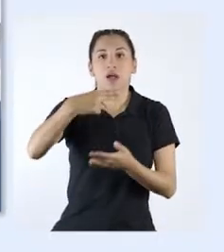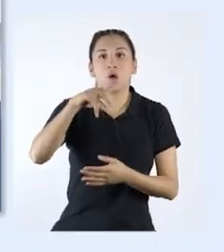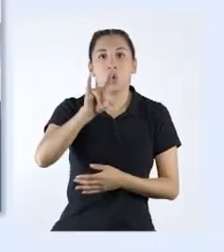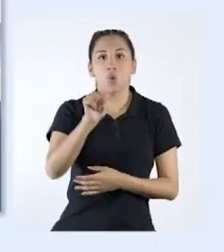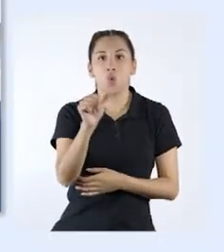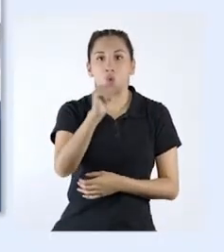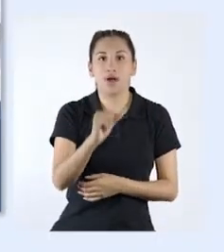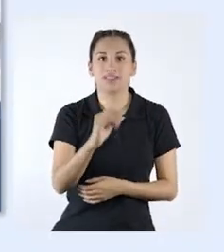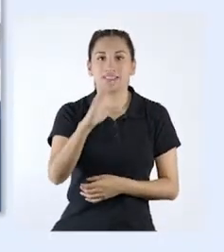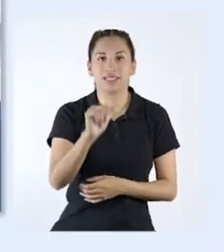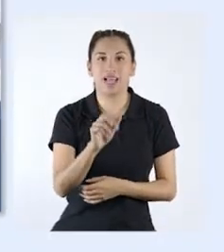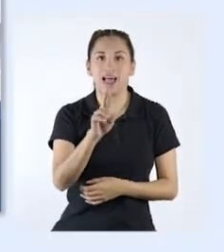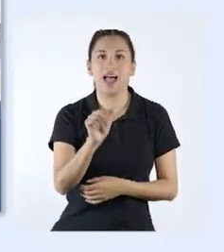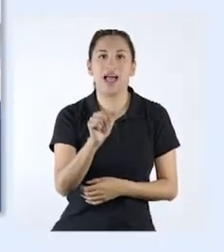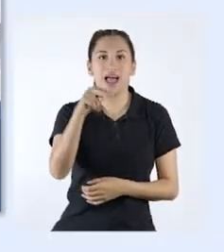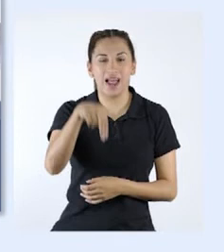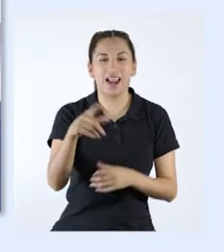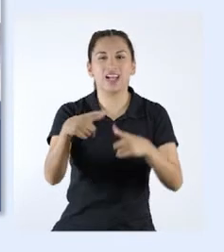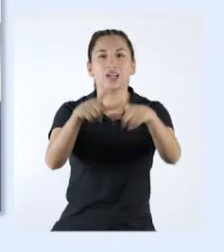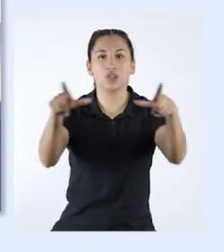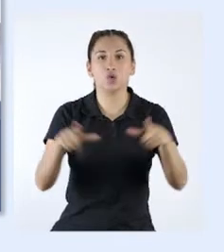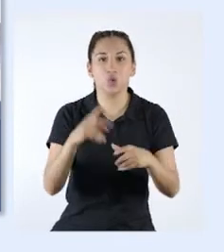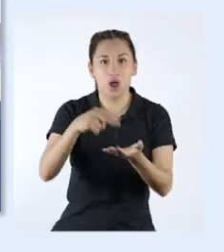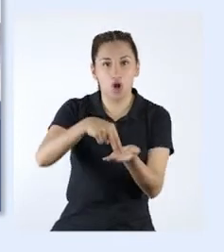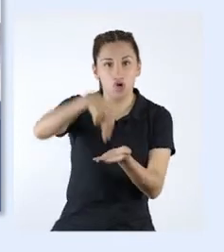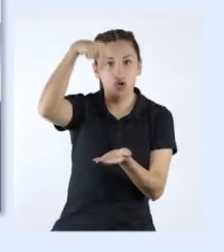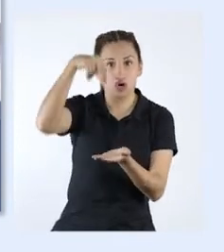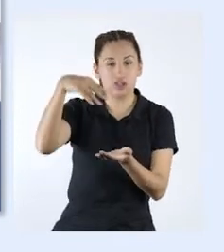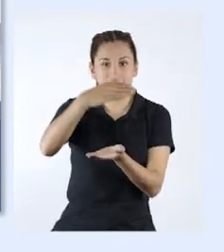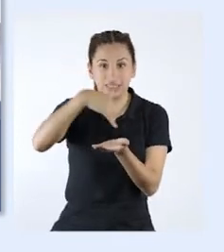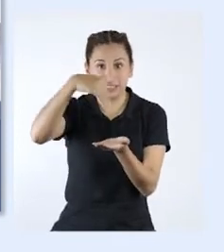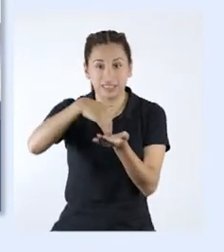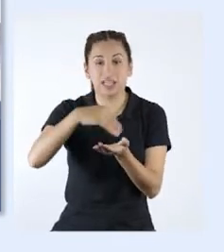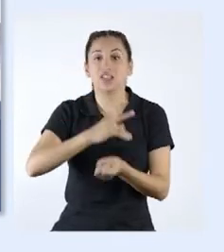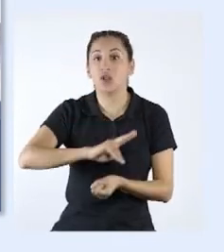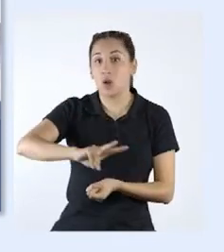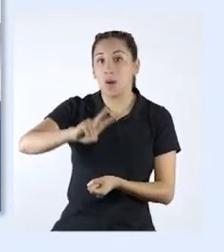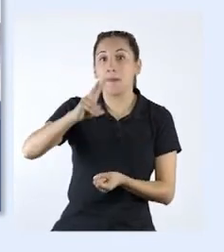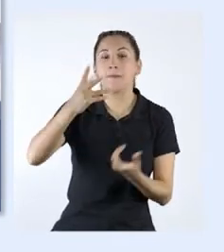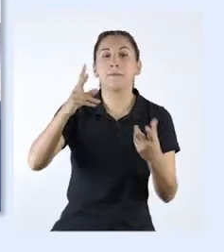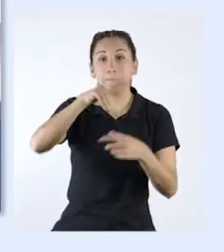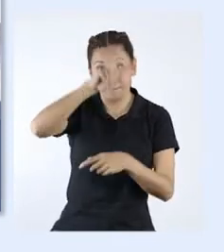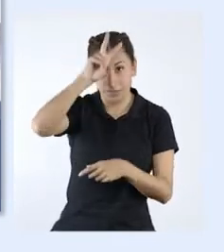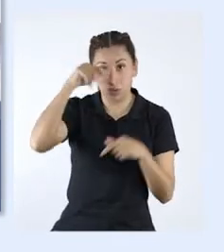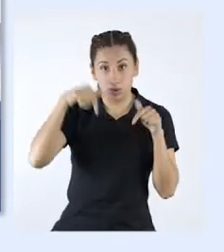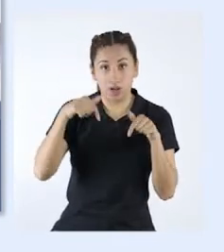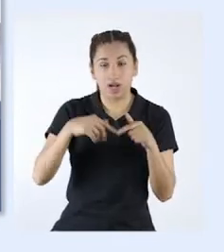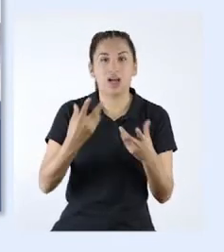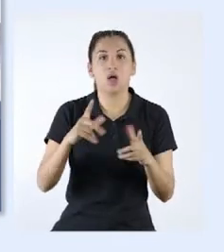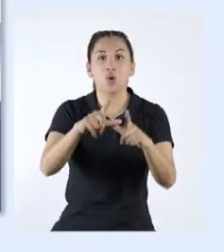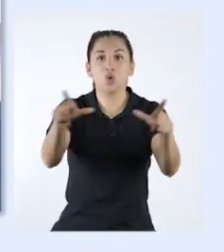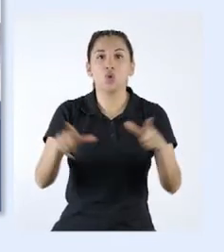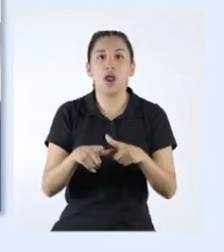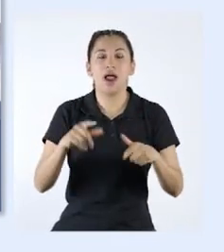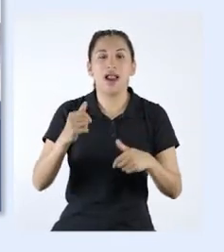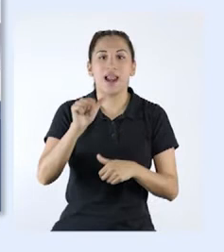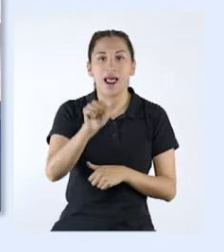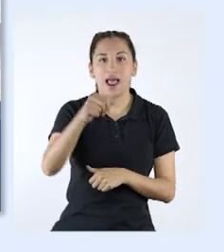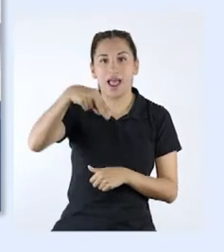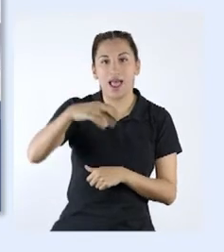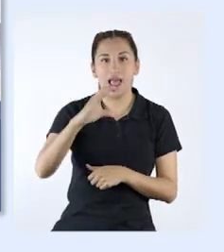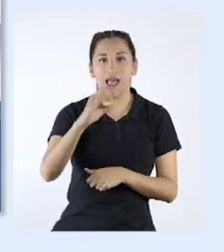Nacional Huascarán. Está localizado en la zona norte, centro del país, en el departamento de Ancash.